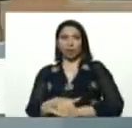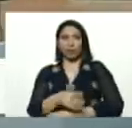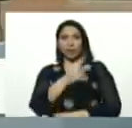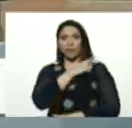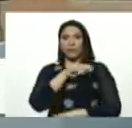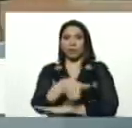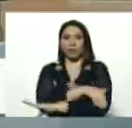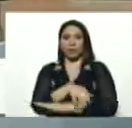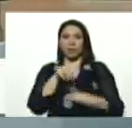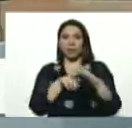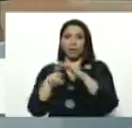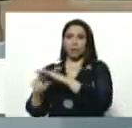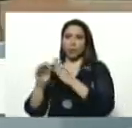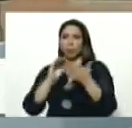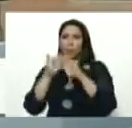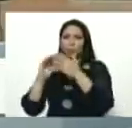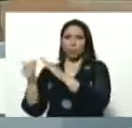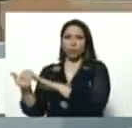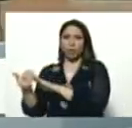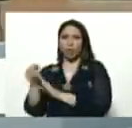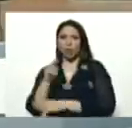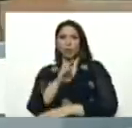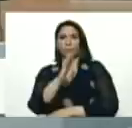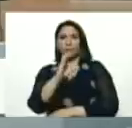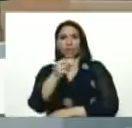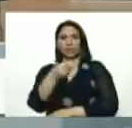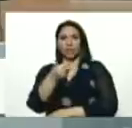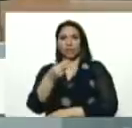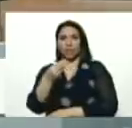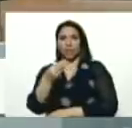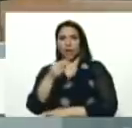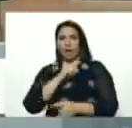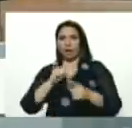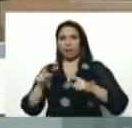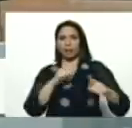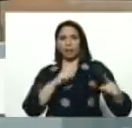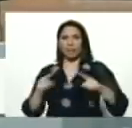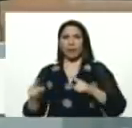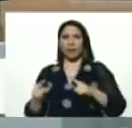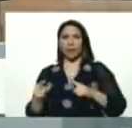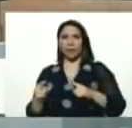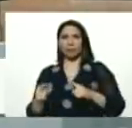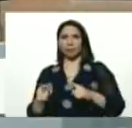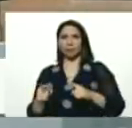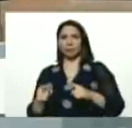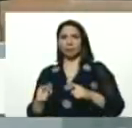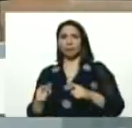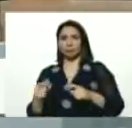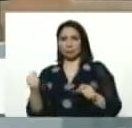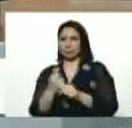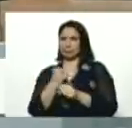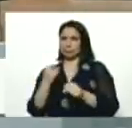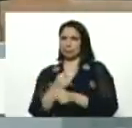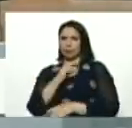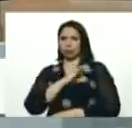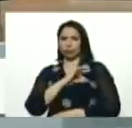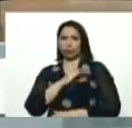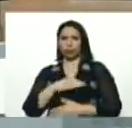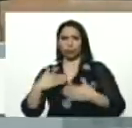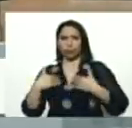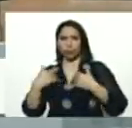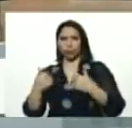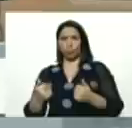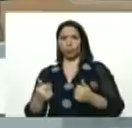comunidad, las jefes activadas, desdobladas en la acción, sociosanitaria,